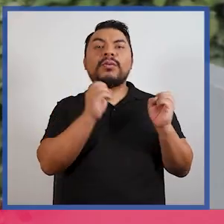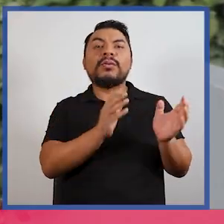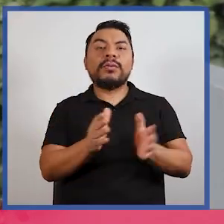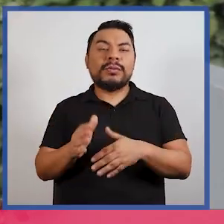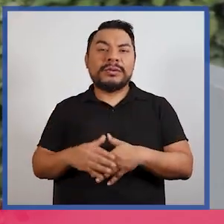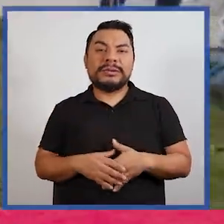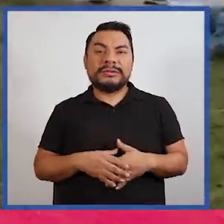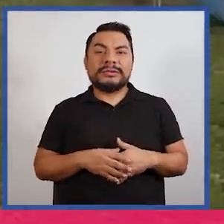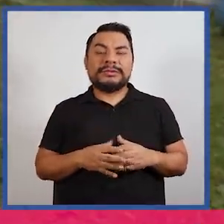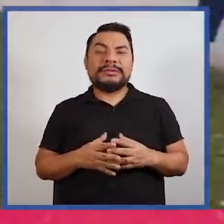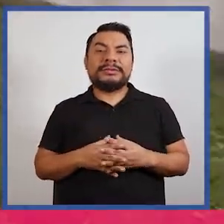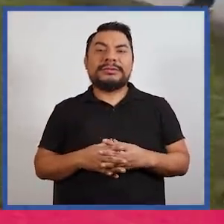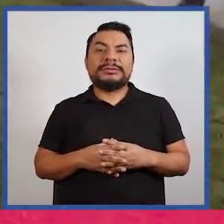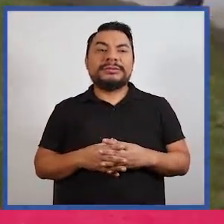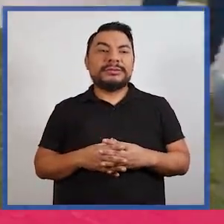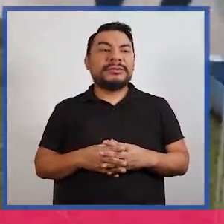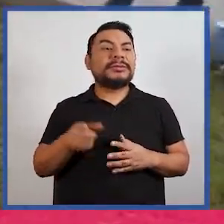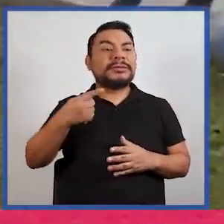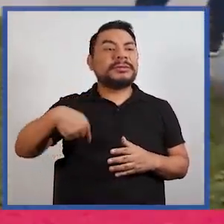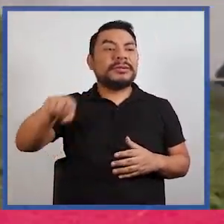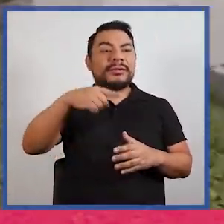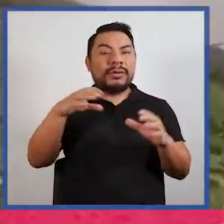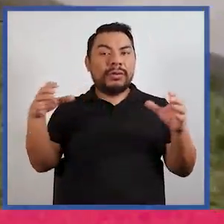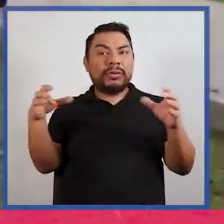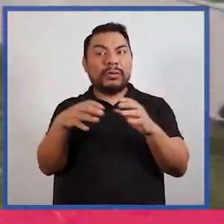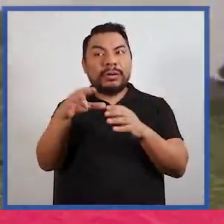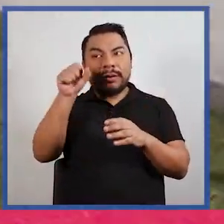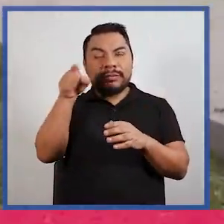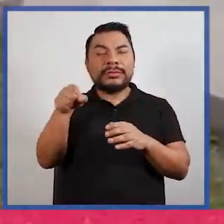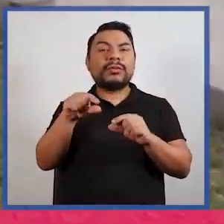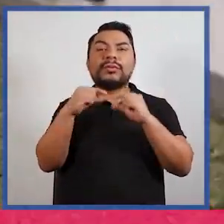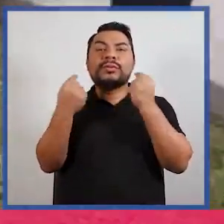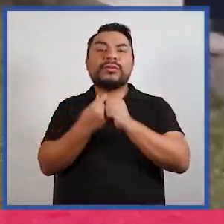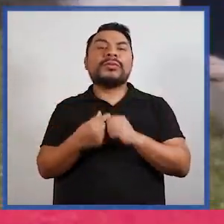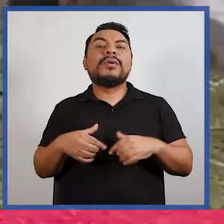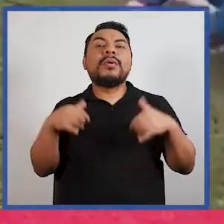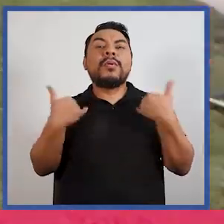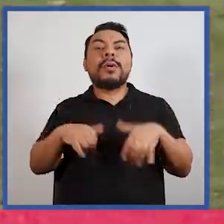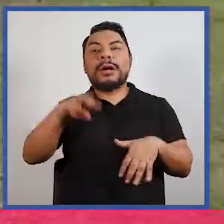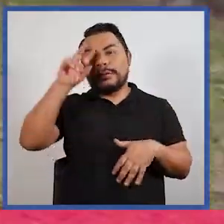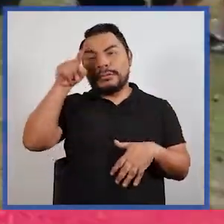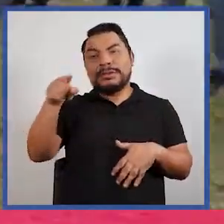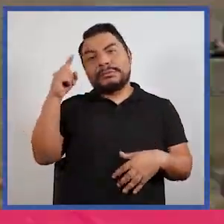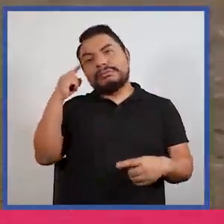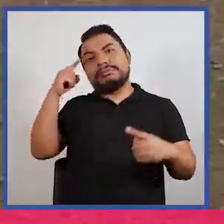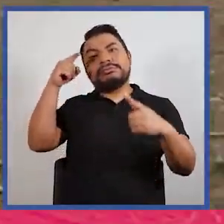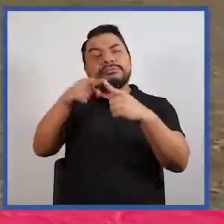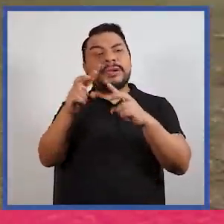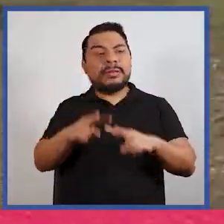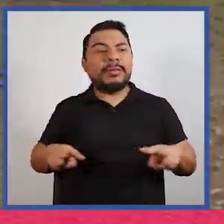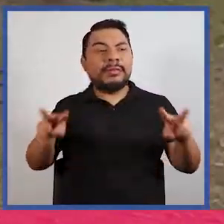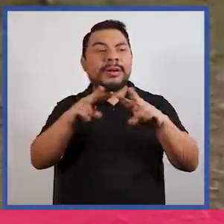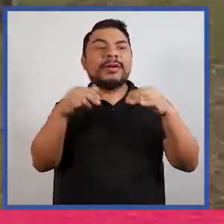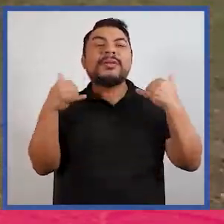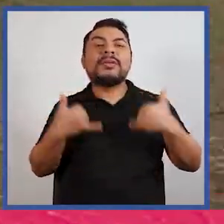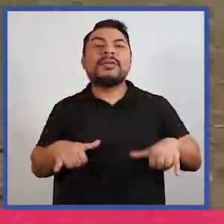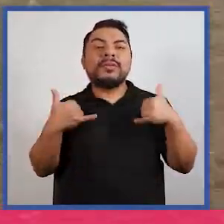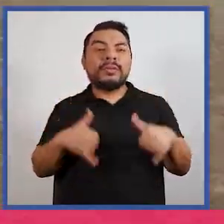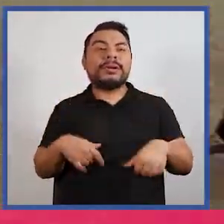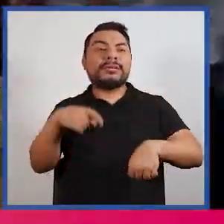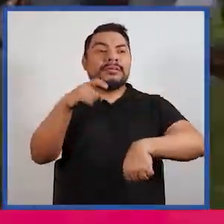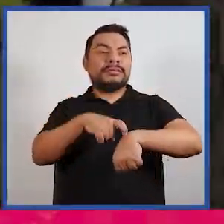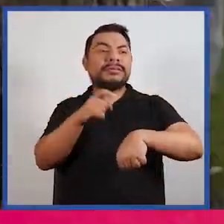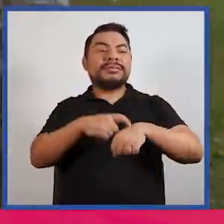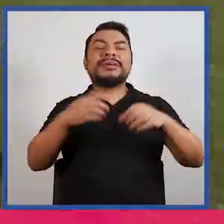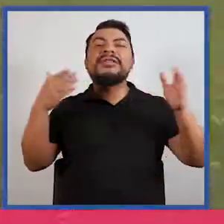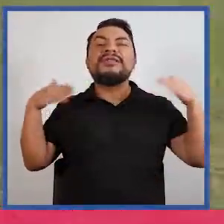más ordenado. Otro colectivo mapeado es Juega Perú, que tiene el propósito de poner en valor el juego y